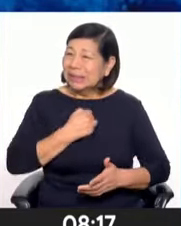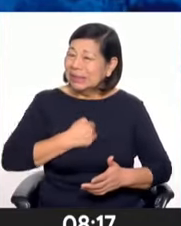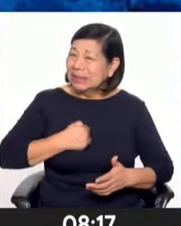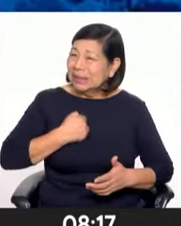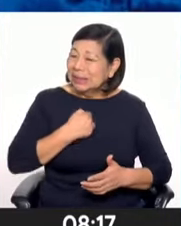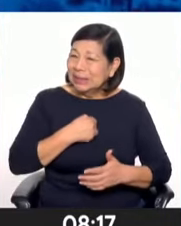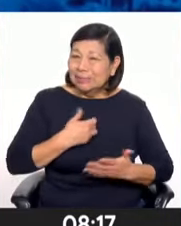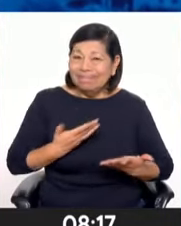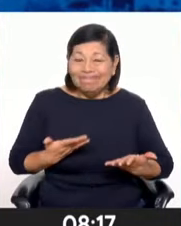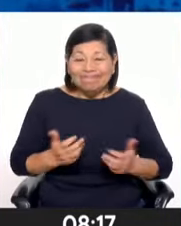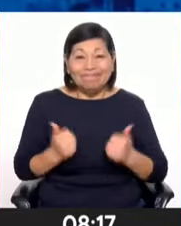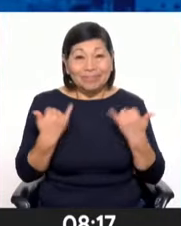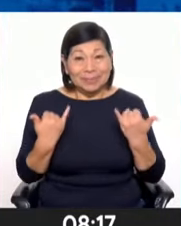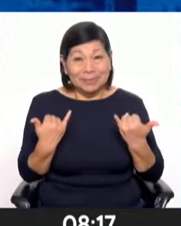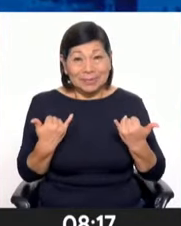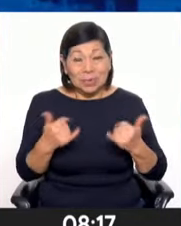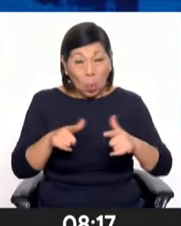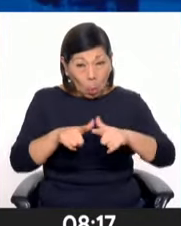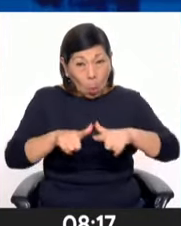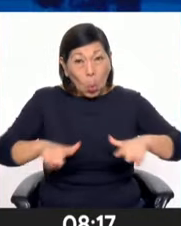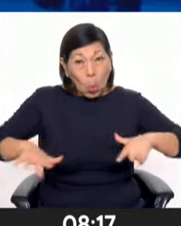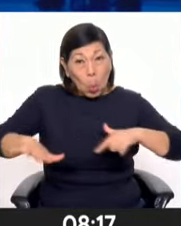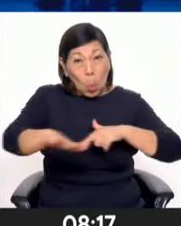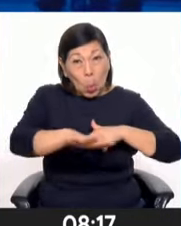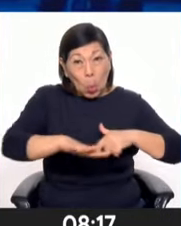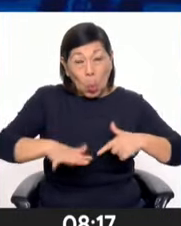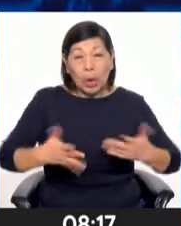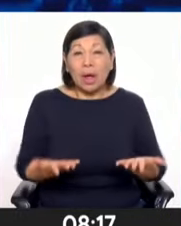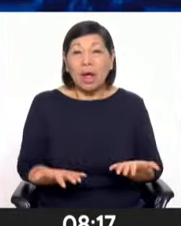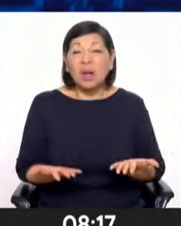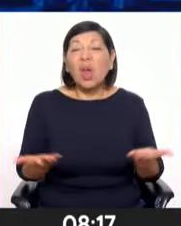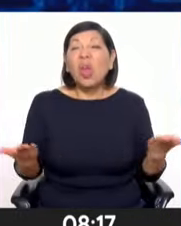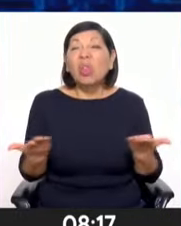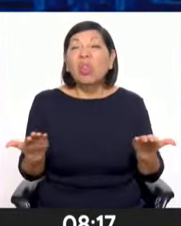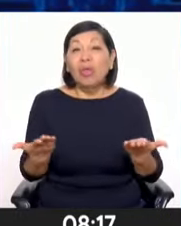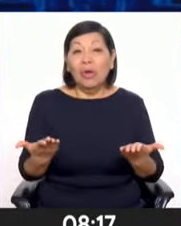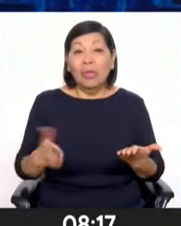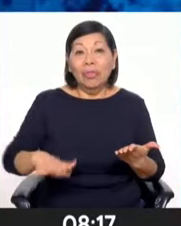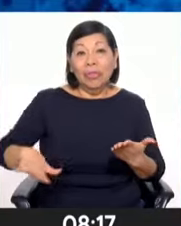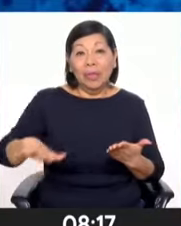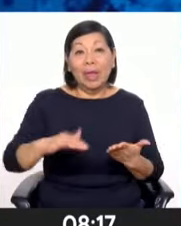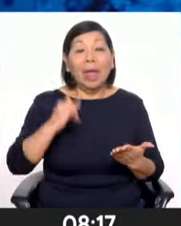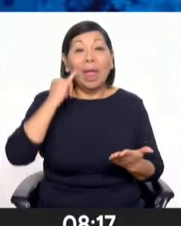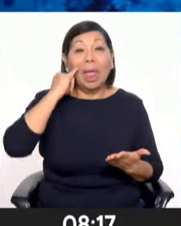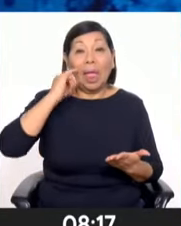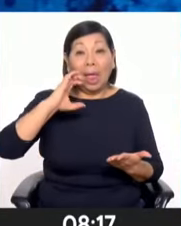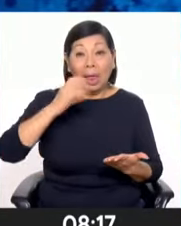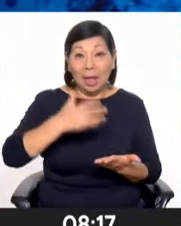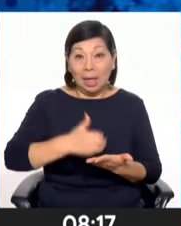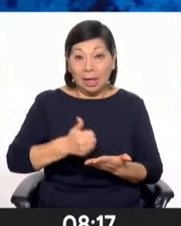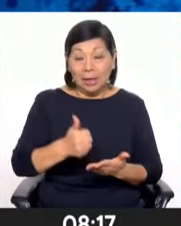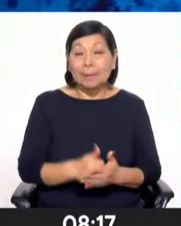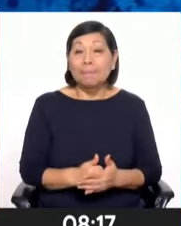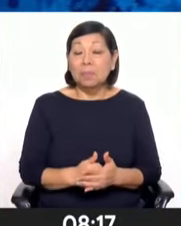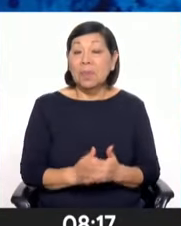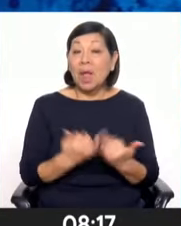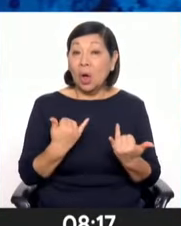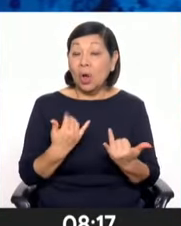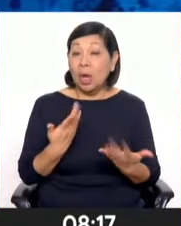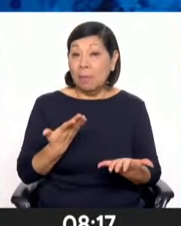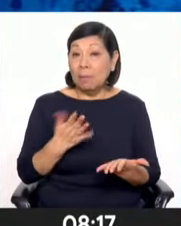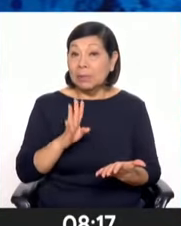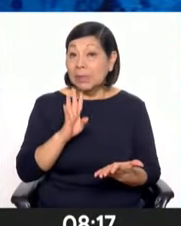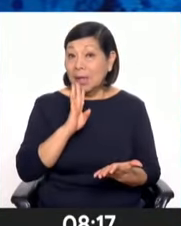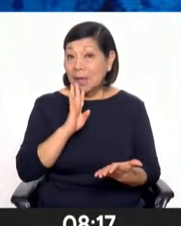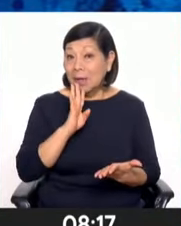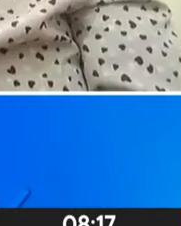dando precisamente en esta área, ubicada en la región Ica. Para ello vamos a conversar